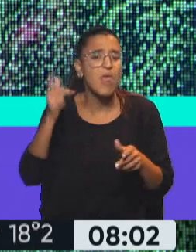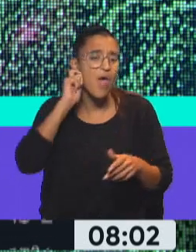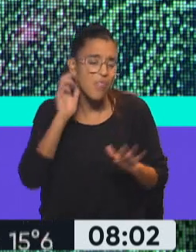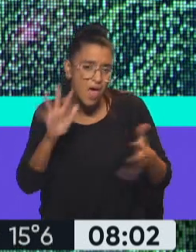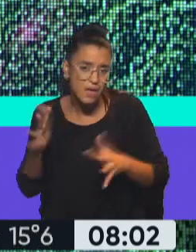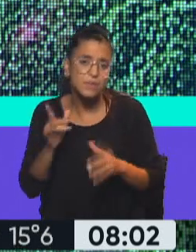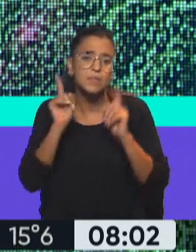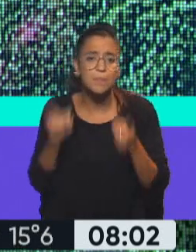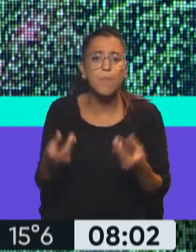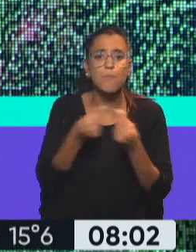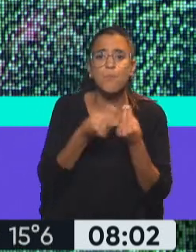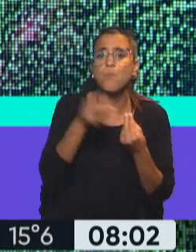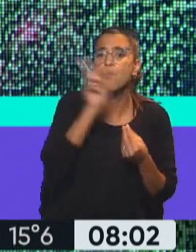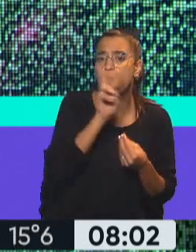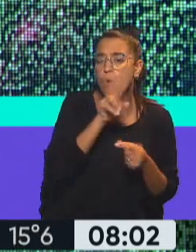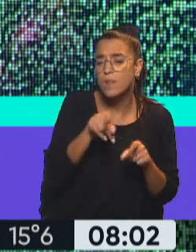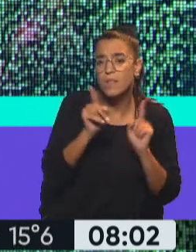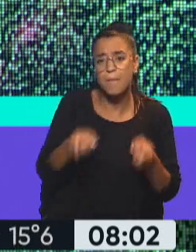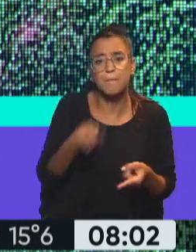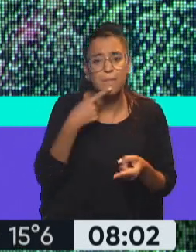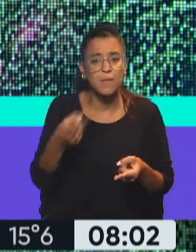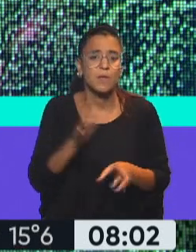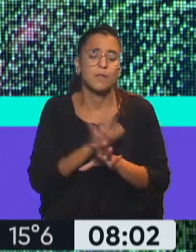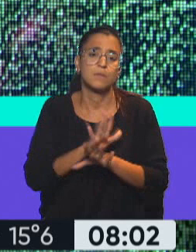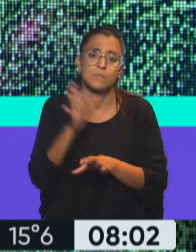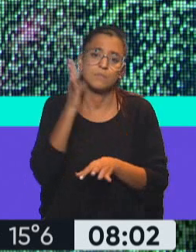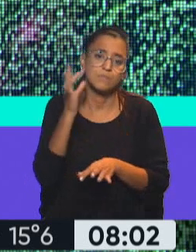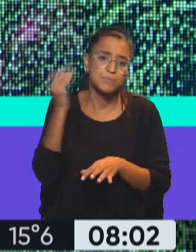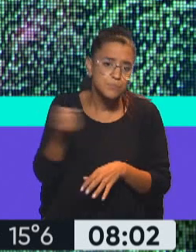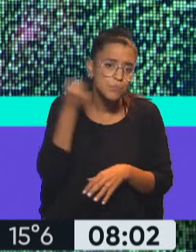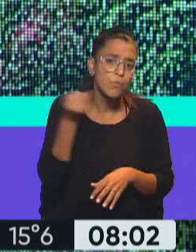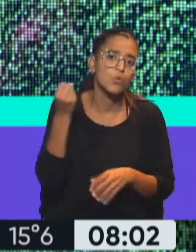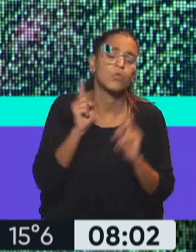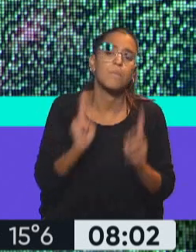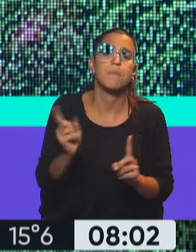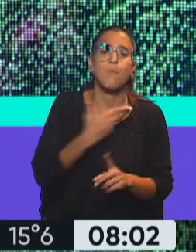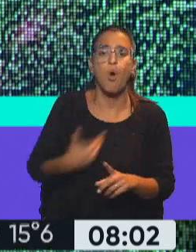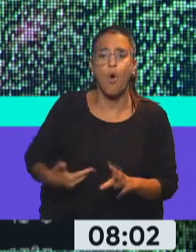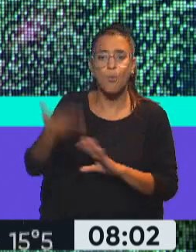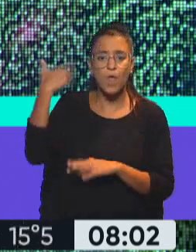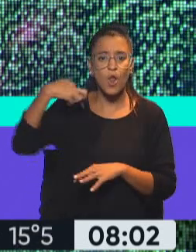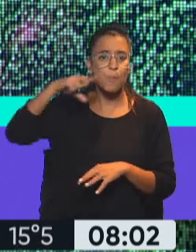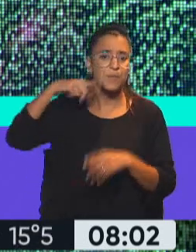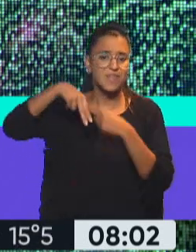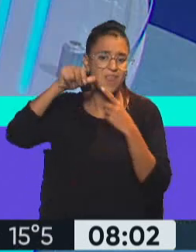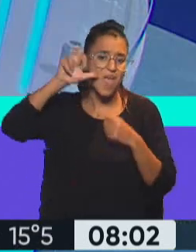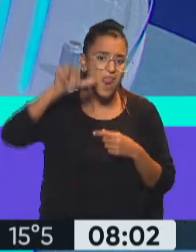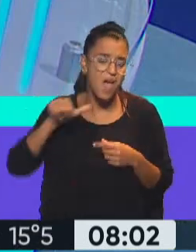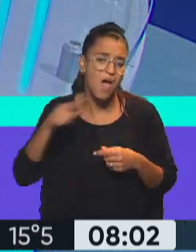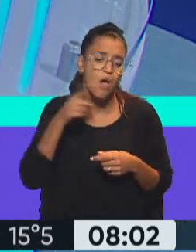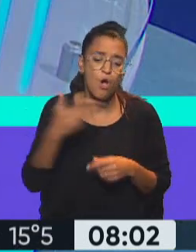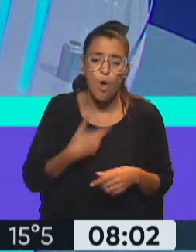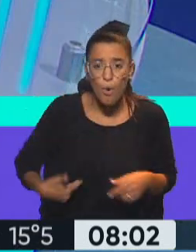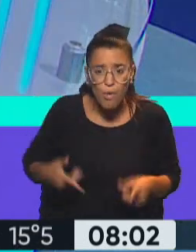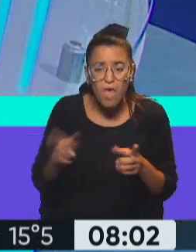Y también, bueno, muchas mujeres, que esto marca una distinción con lo que fue el gobierno de Piñera. Un gobierno que,